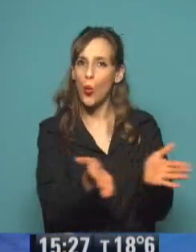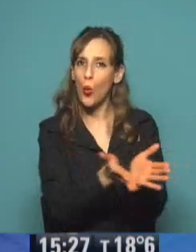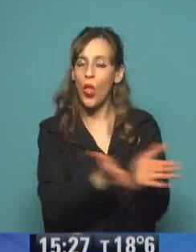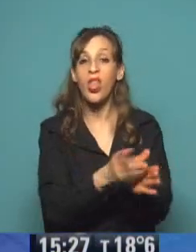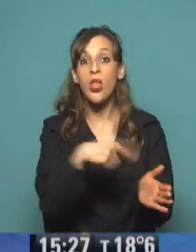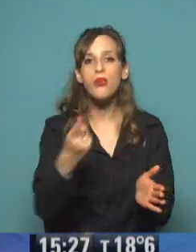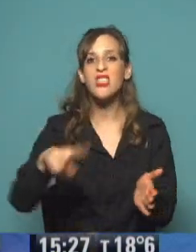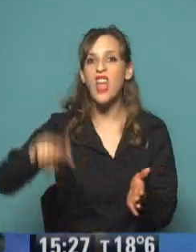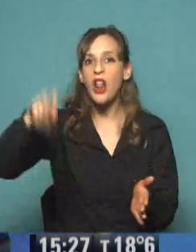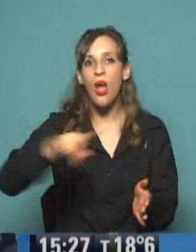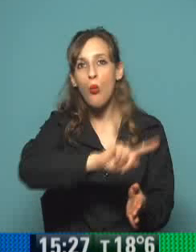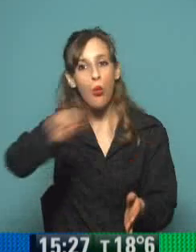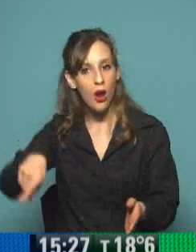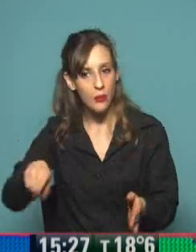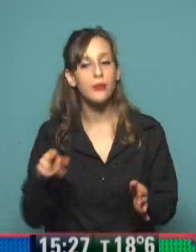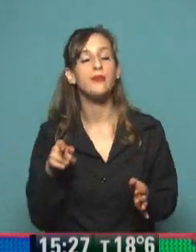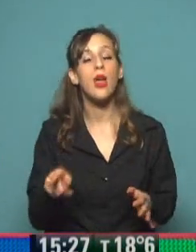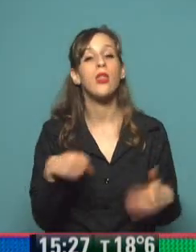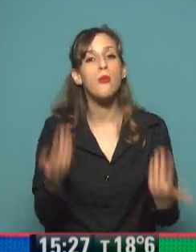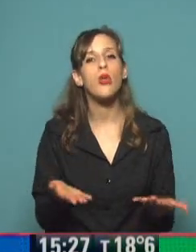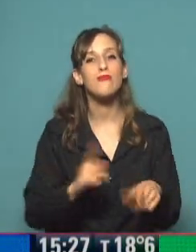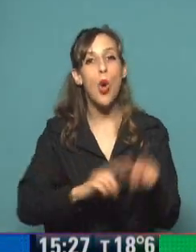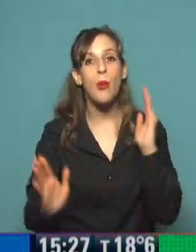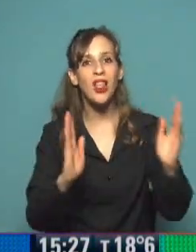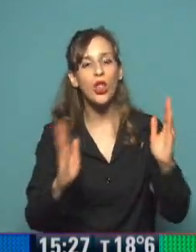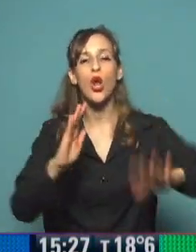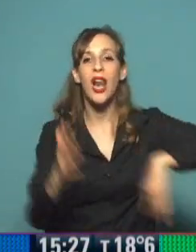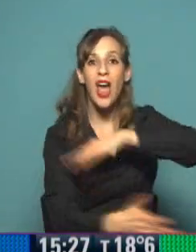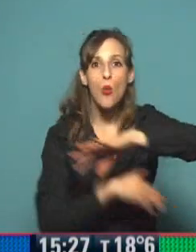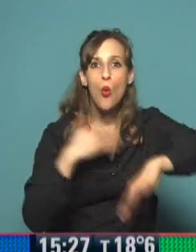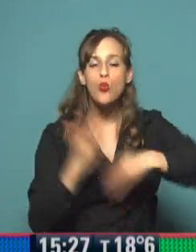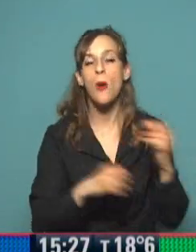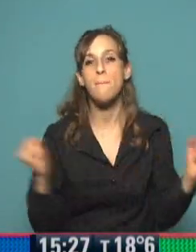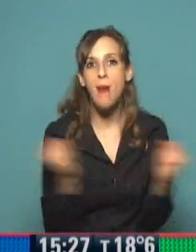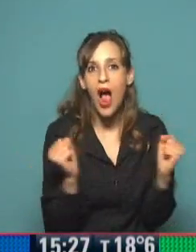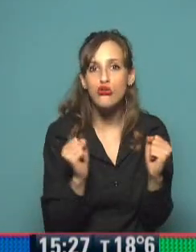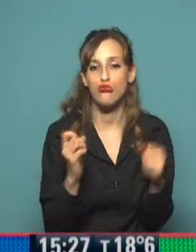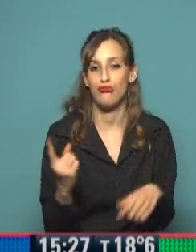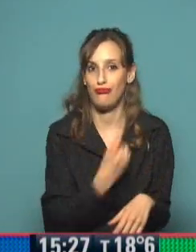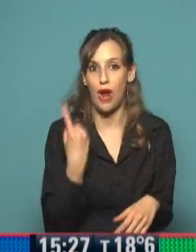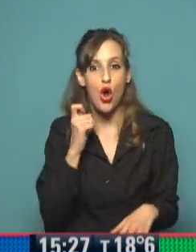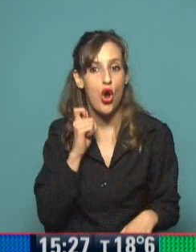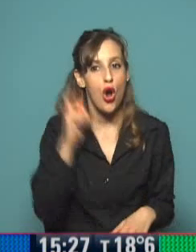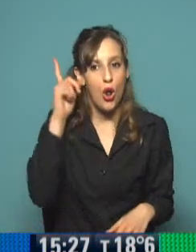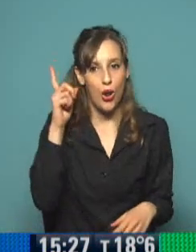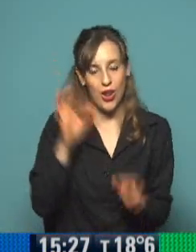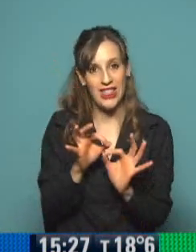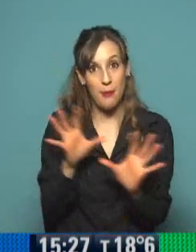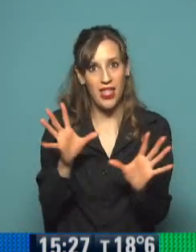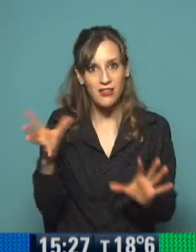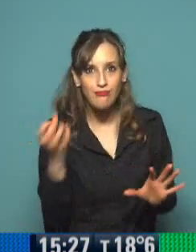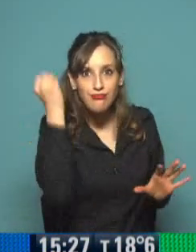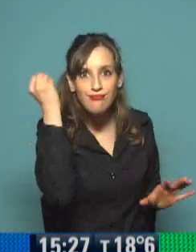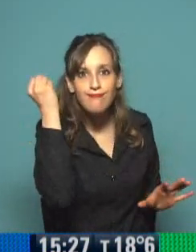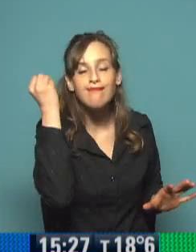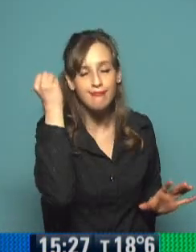¿Sí? Y durante la revolución, los años que entre la Revolución de Mayo y que conseguimos la independencia en 1816, hubo